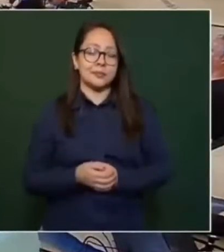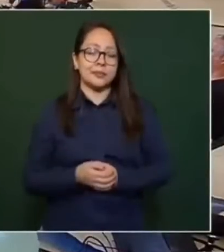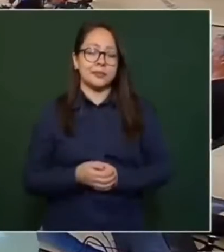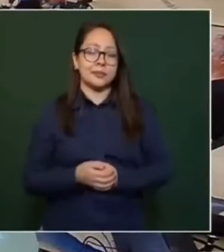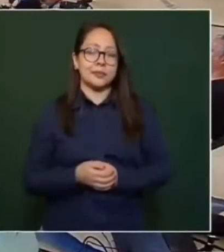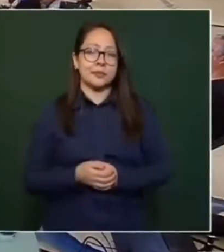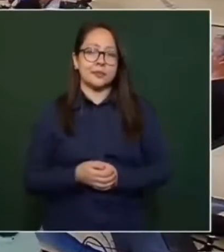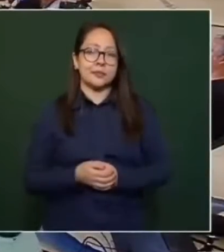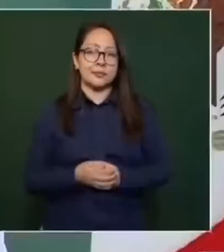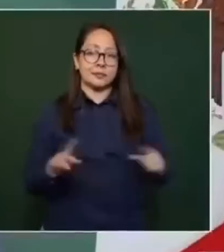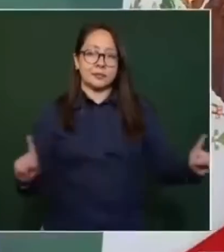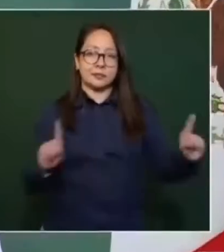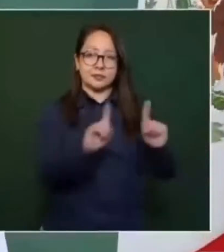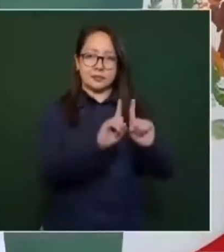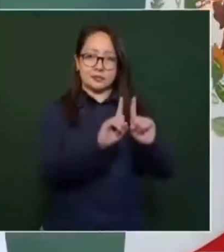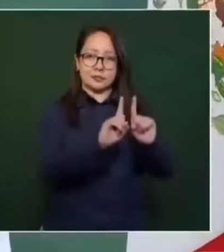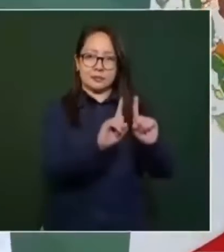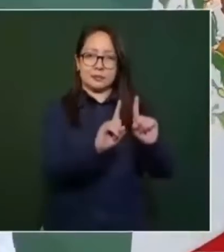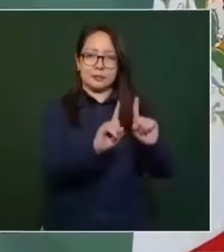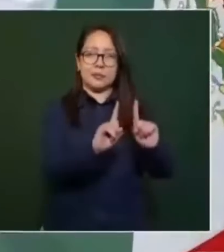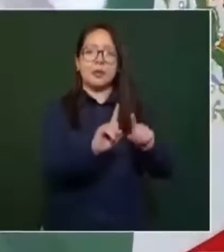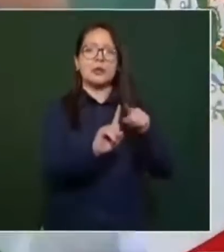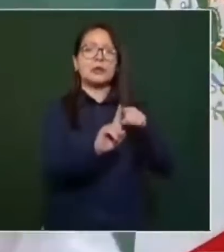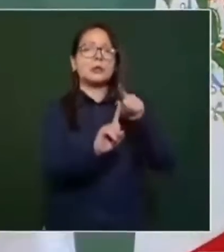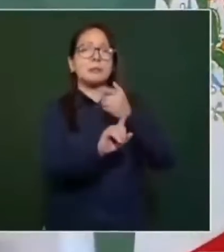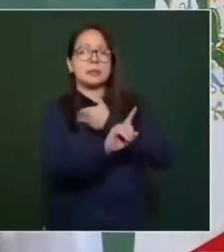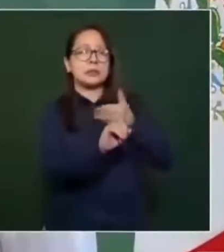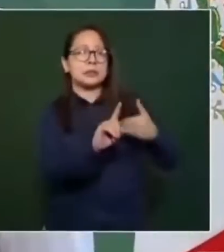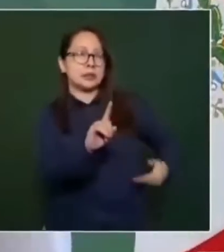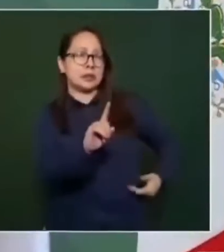Corte a la secretaria. Oye,